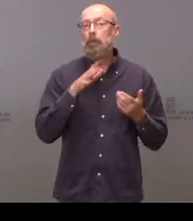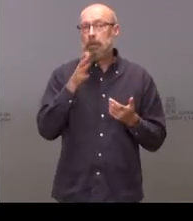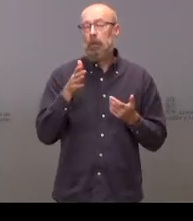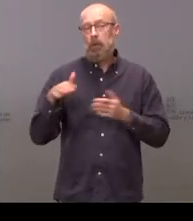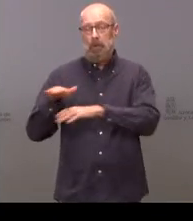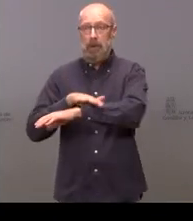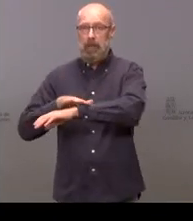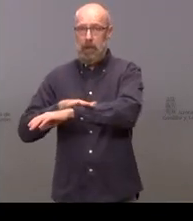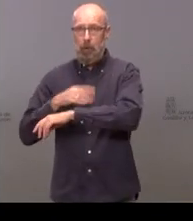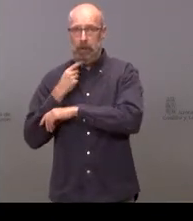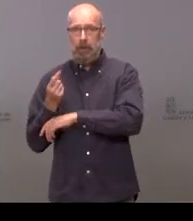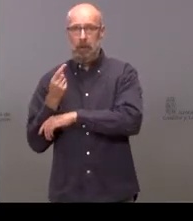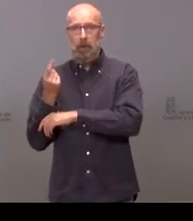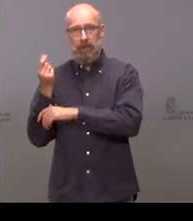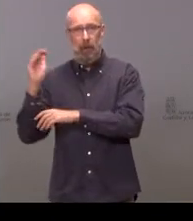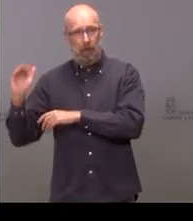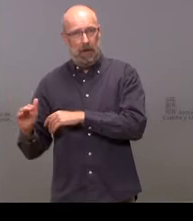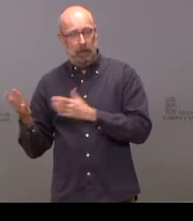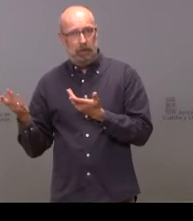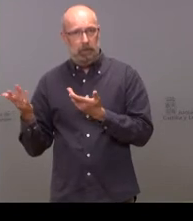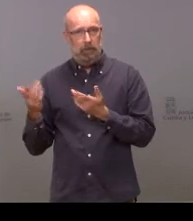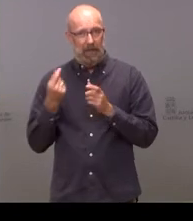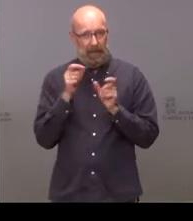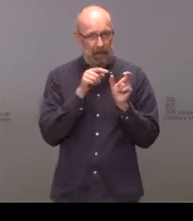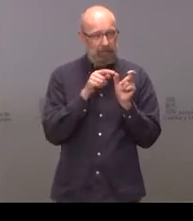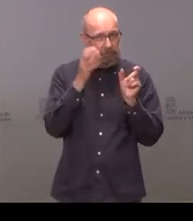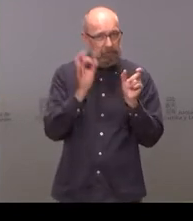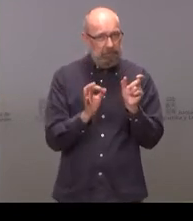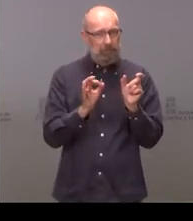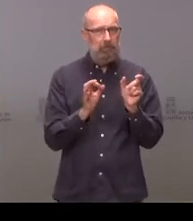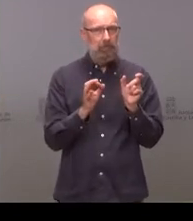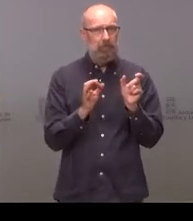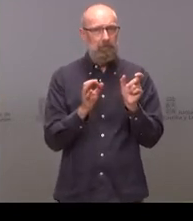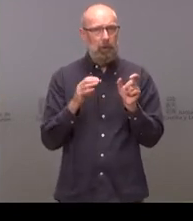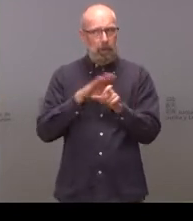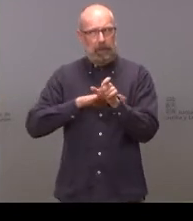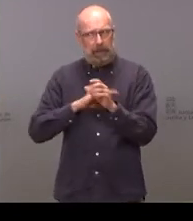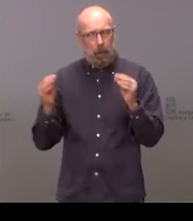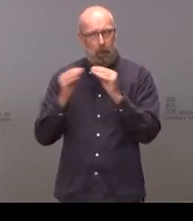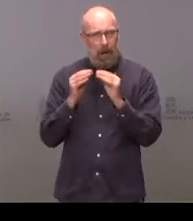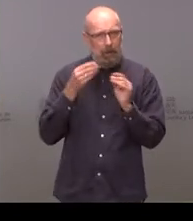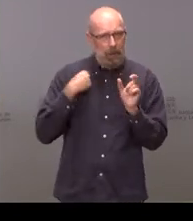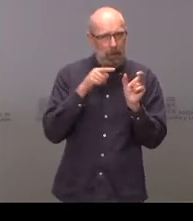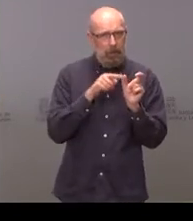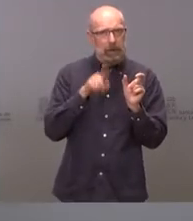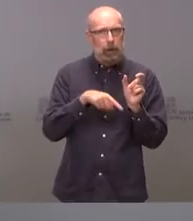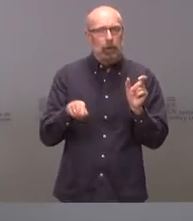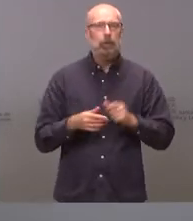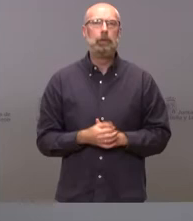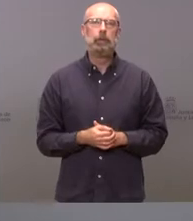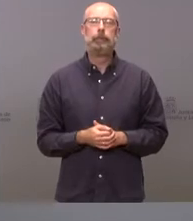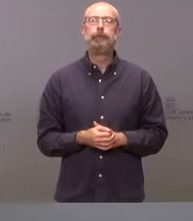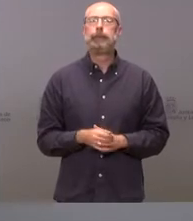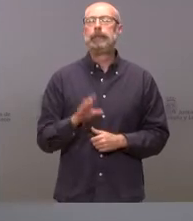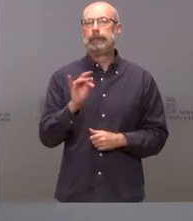rebajaba esa cifra confirmar que esa es la cantidad que ha confirmado el ministerio gracias sí